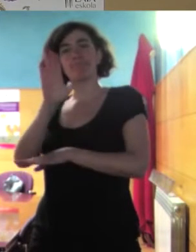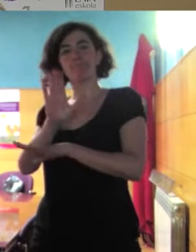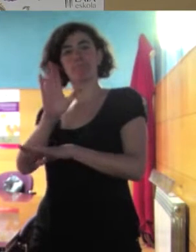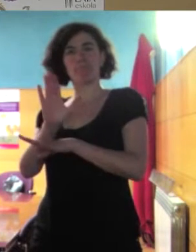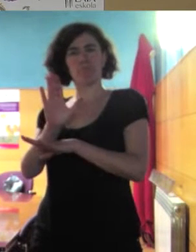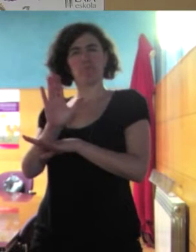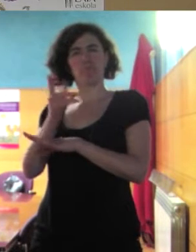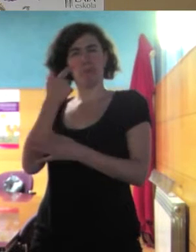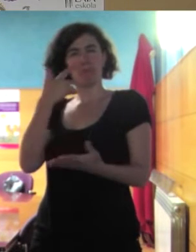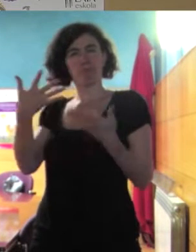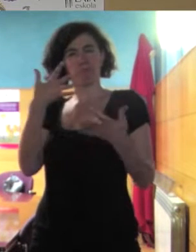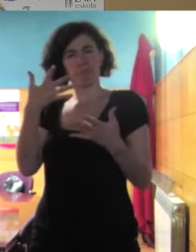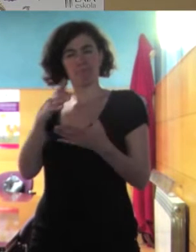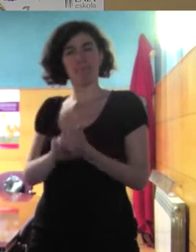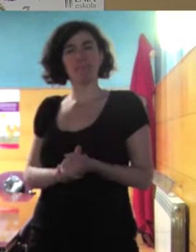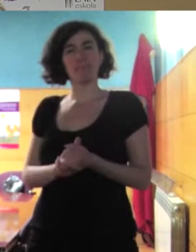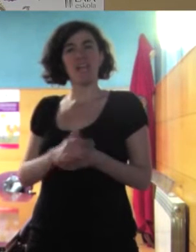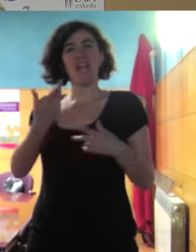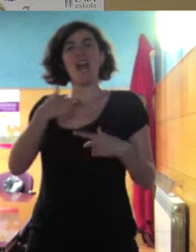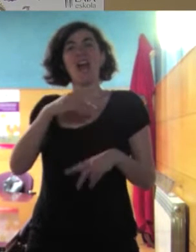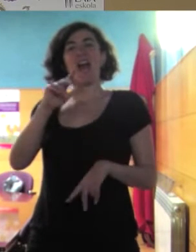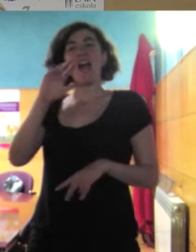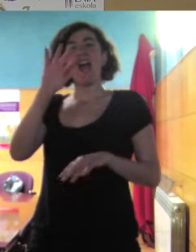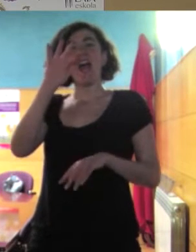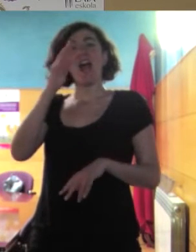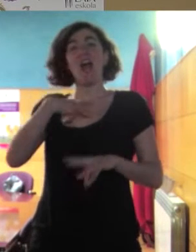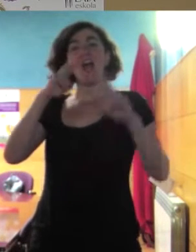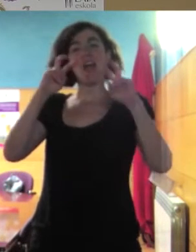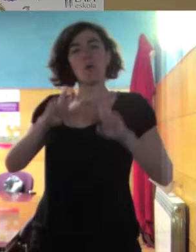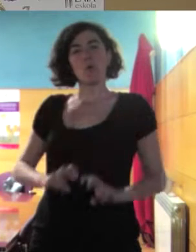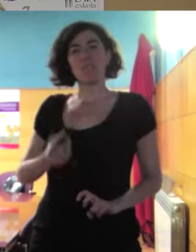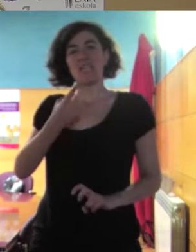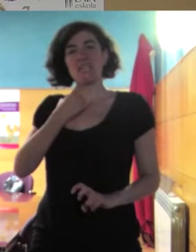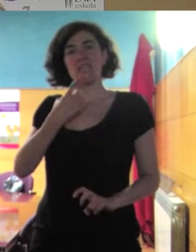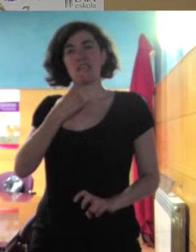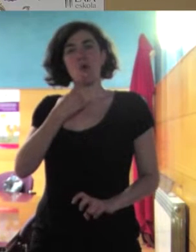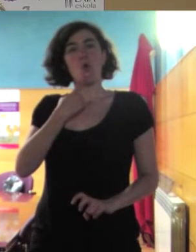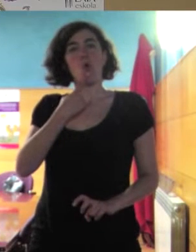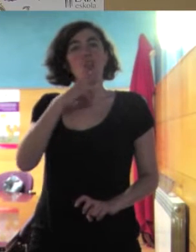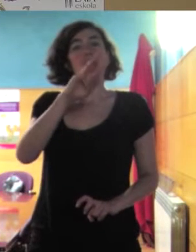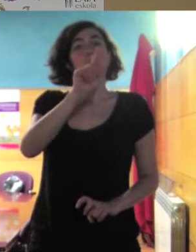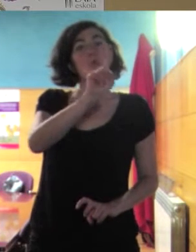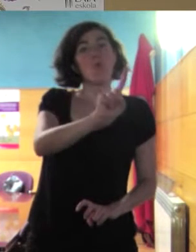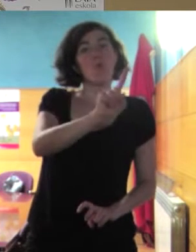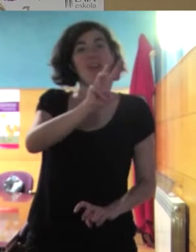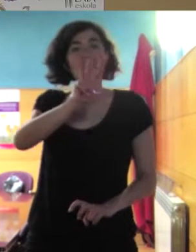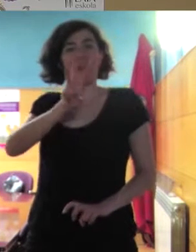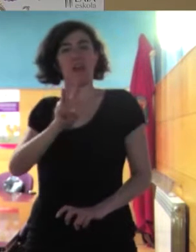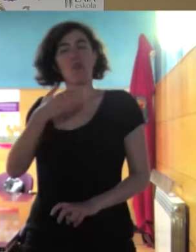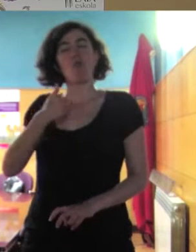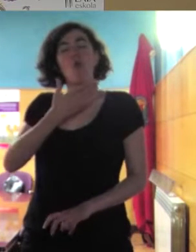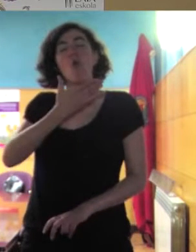significativa cuando las encuestas dicen cuando un estudio de lecís dicen a una de cada tres españolas le gustan posesivos